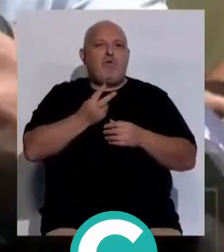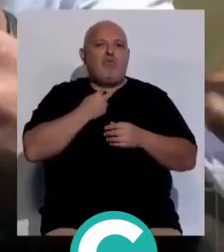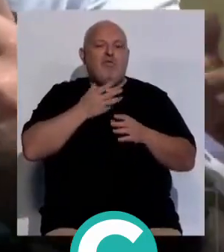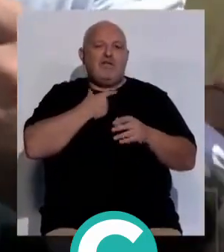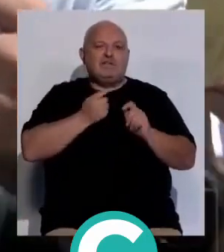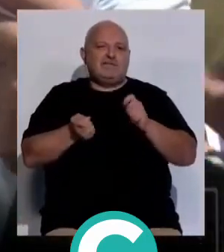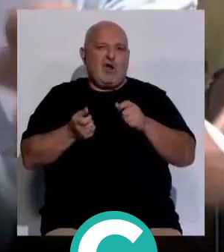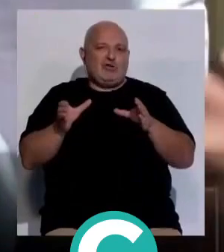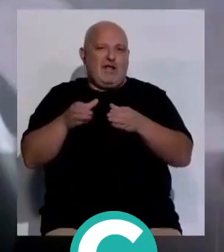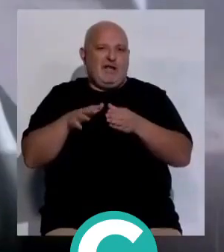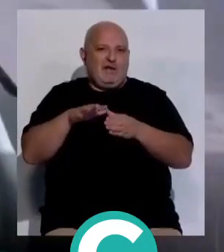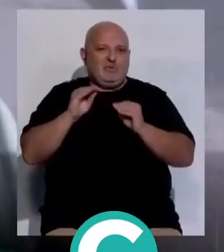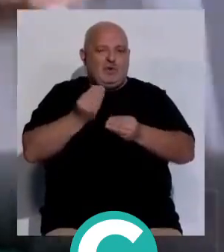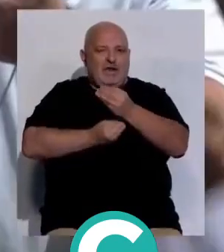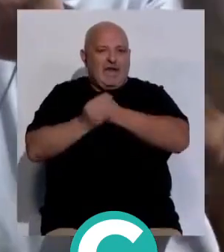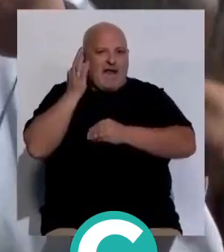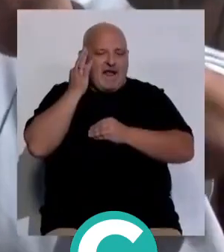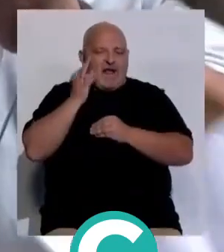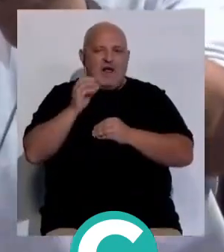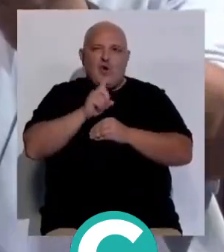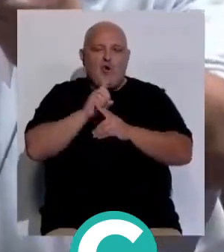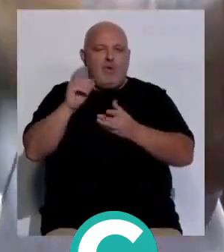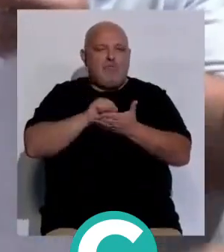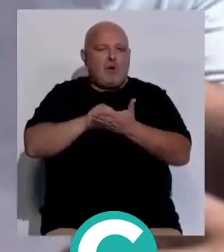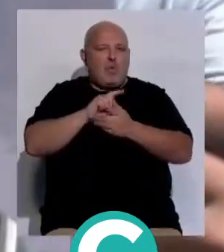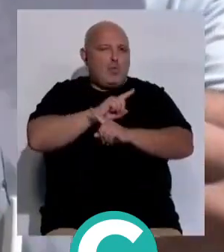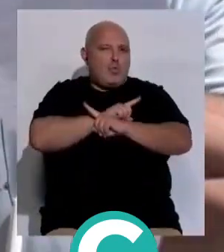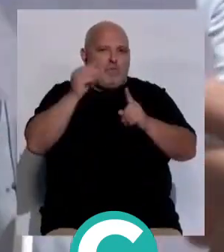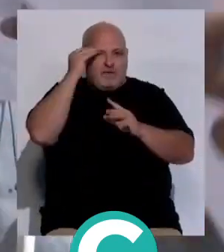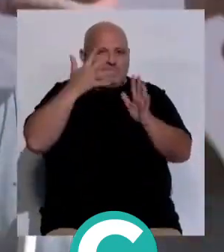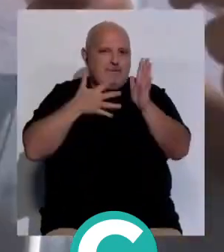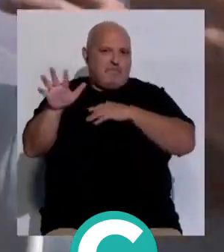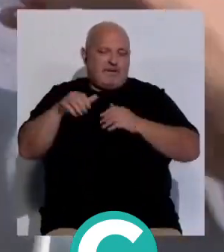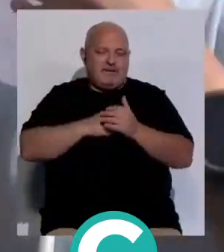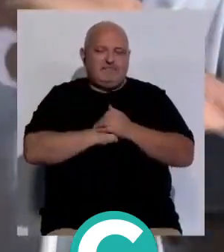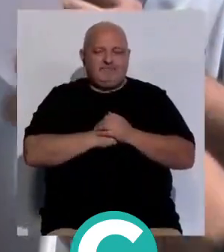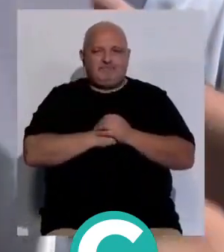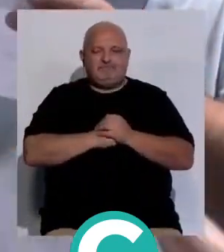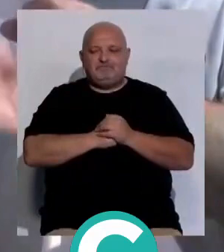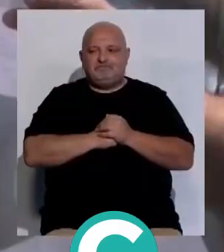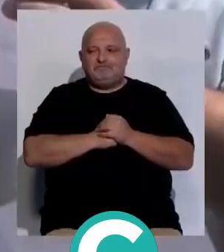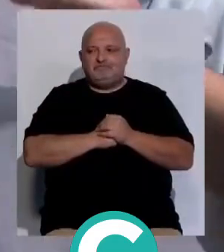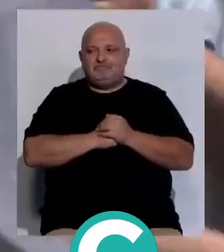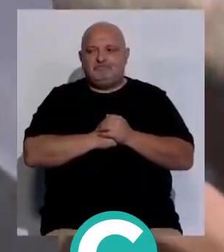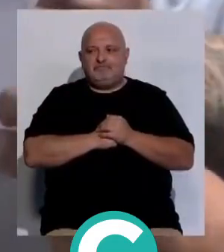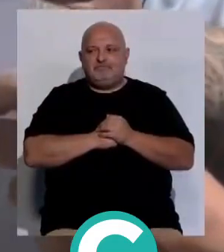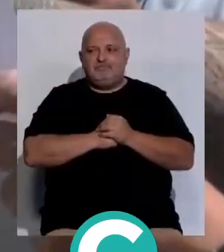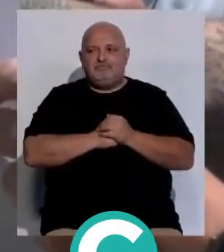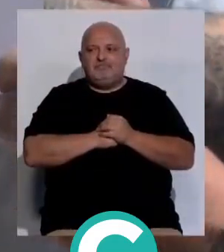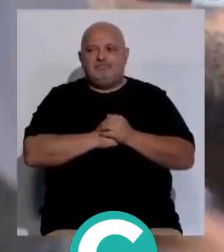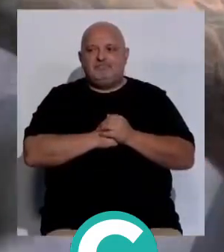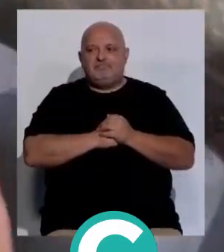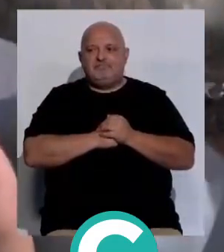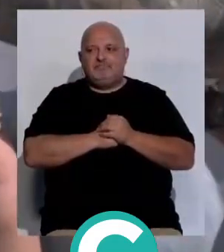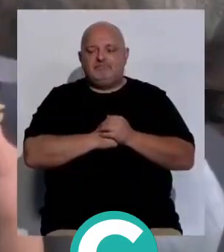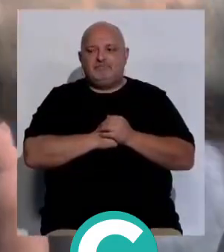chirigota y las de la comparsa de su hija, para no borrar de la memoria a Manolo Santander. Estás con Cristian pa' tu padre,